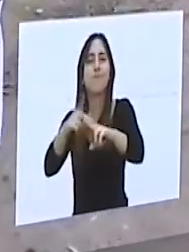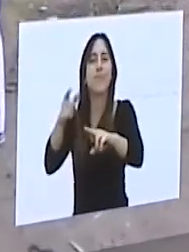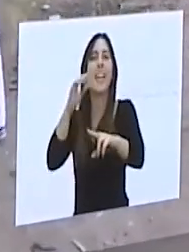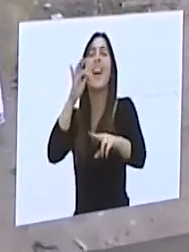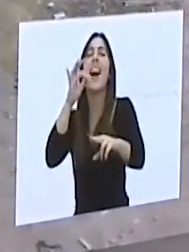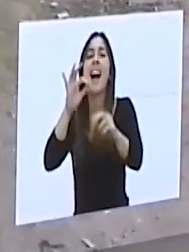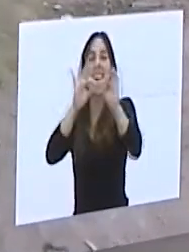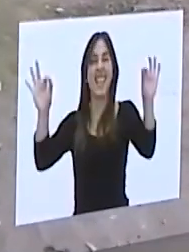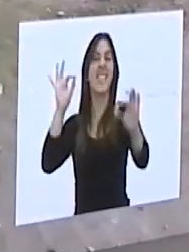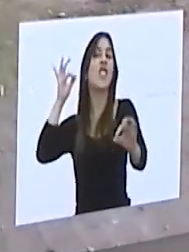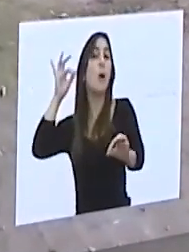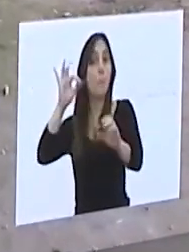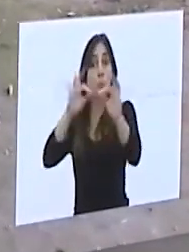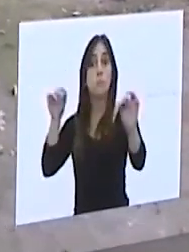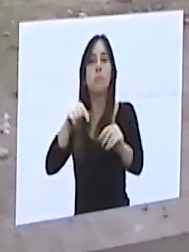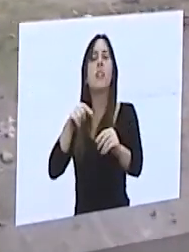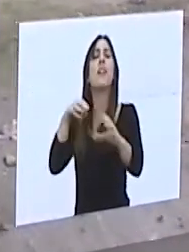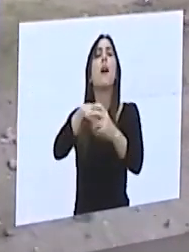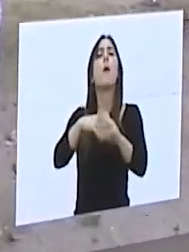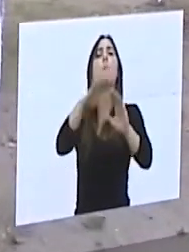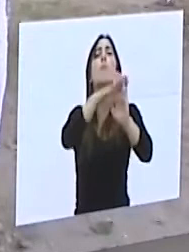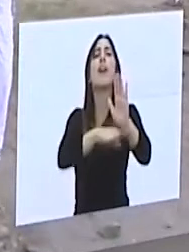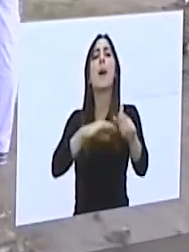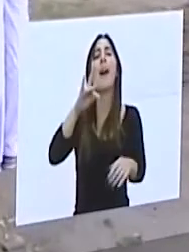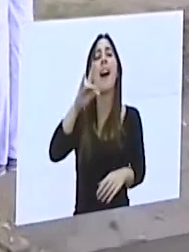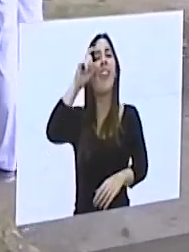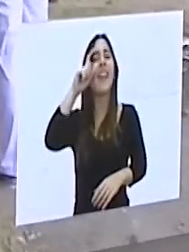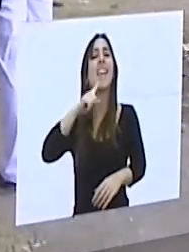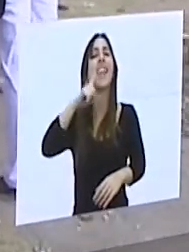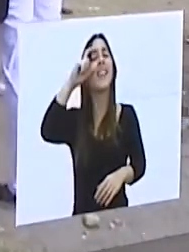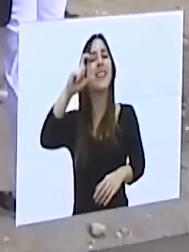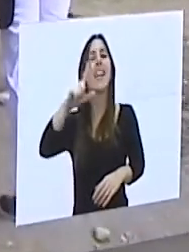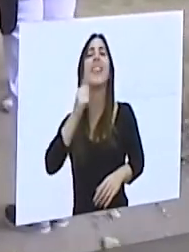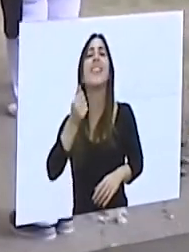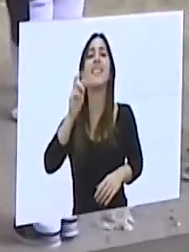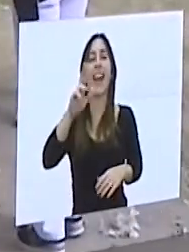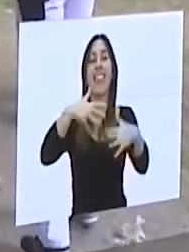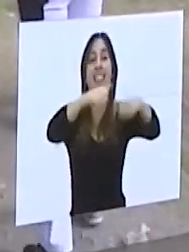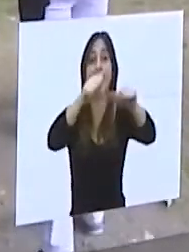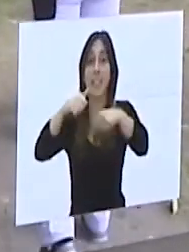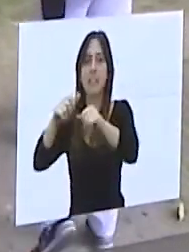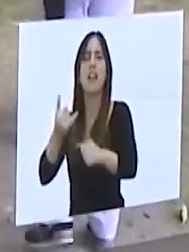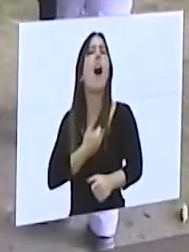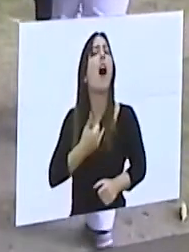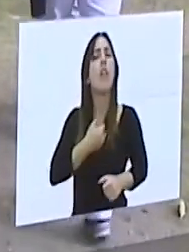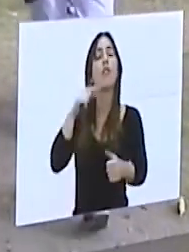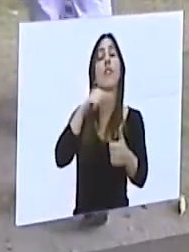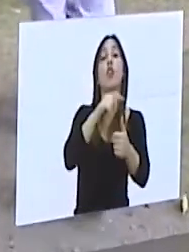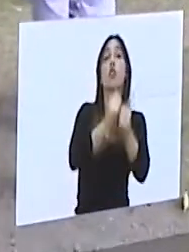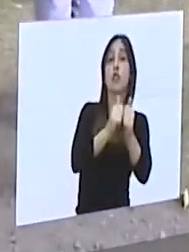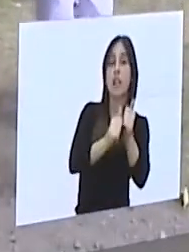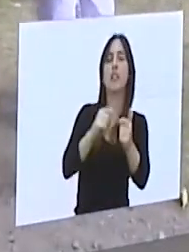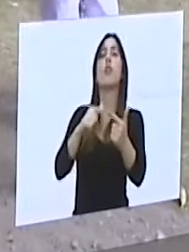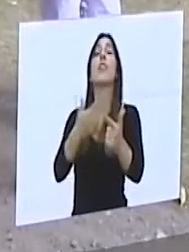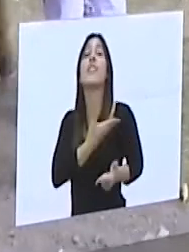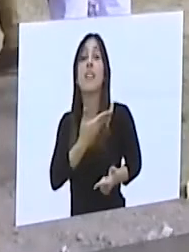o para el cierre de esta semana, podrían anunciarse entonces a la autorización también de salidas recreativas en Santa Fe, donde se evalúa otra de las